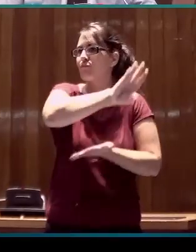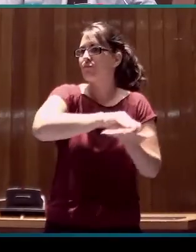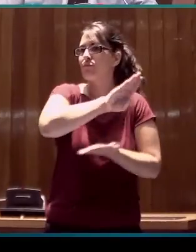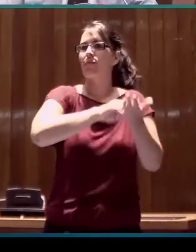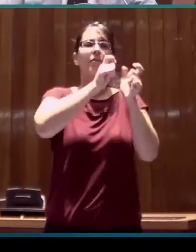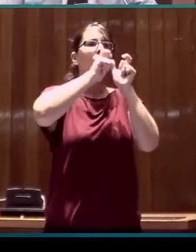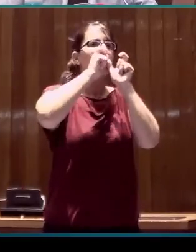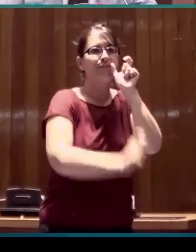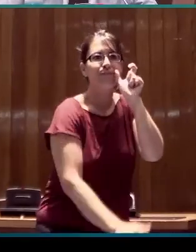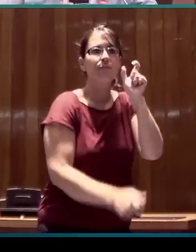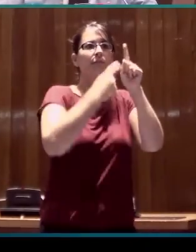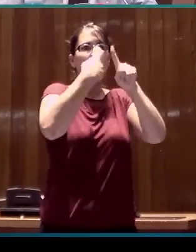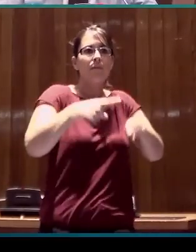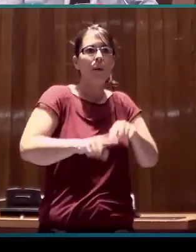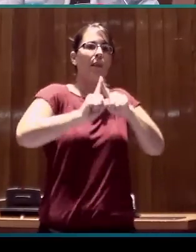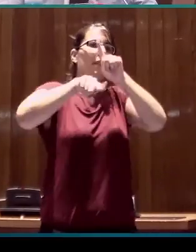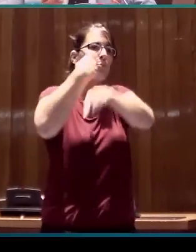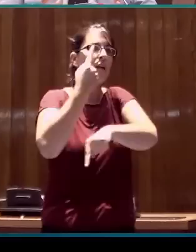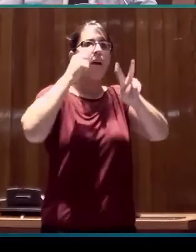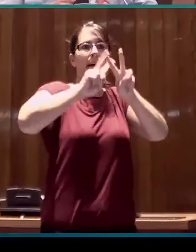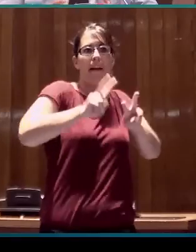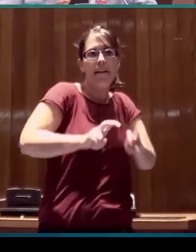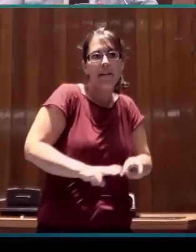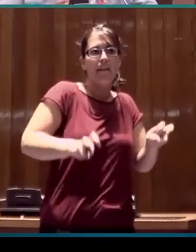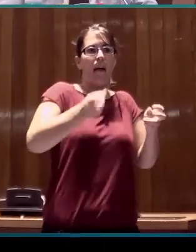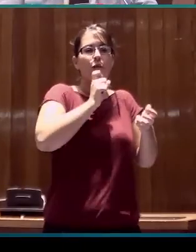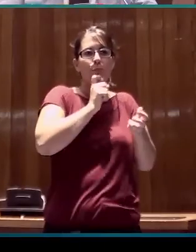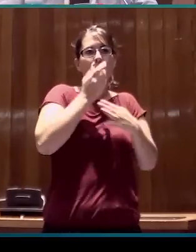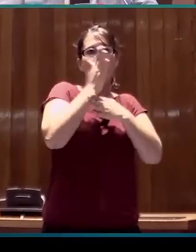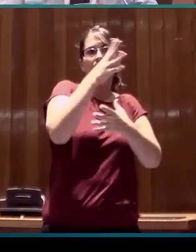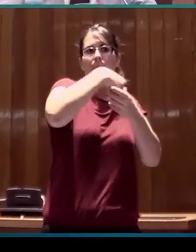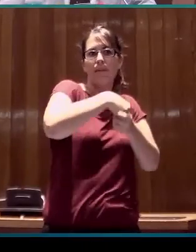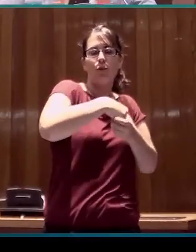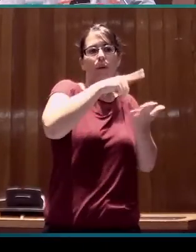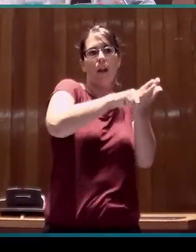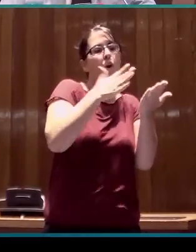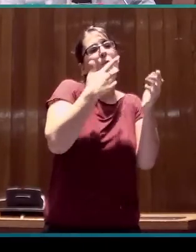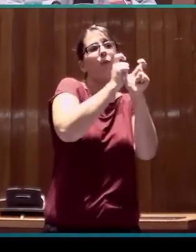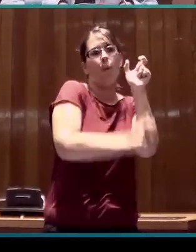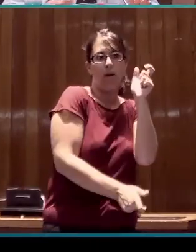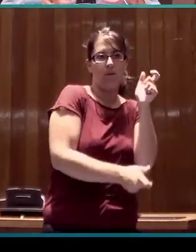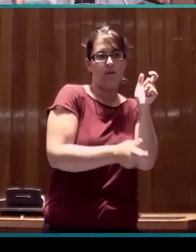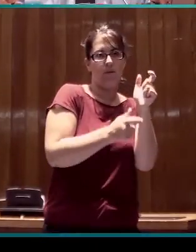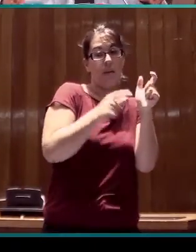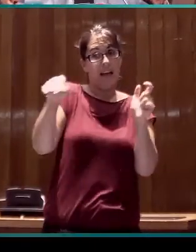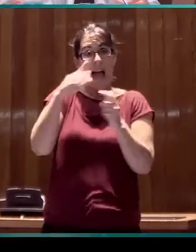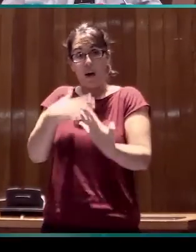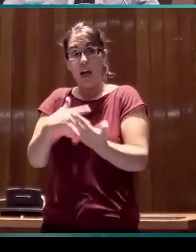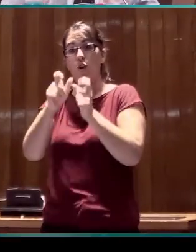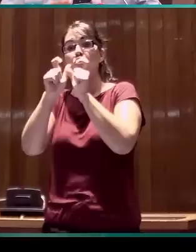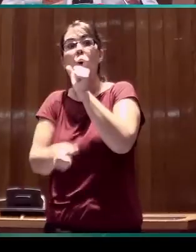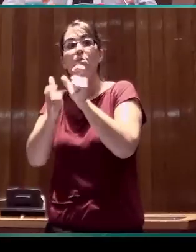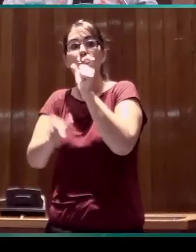propia lengua para ser analizados, que sean representativos del estado de la lengua en ese momento. En ese sentido, corpus, en este caso, se refiere